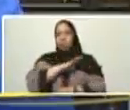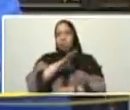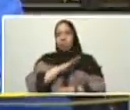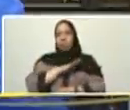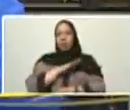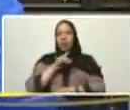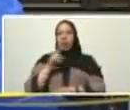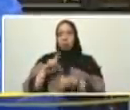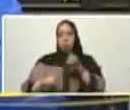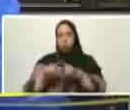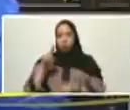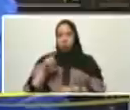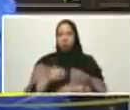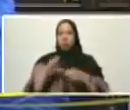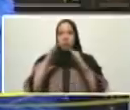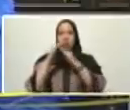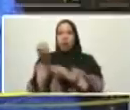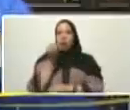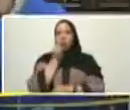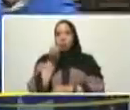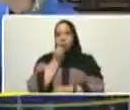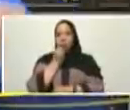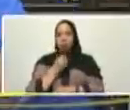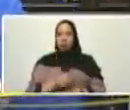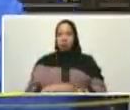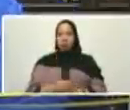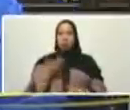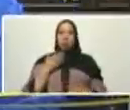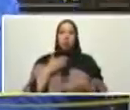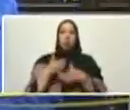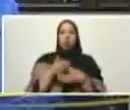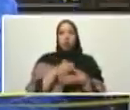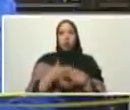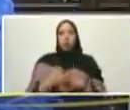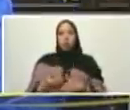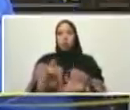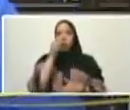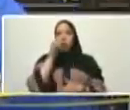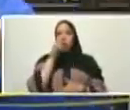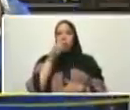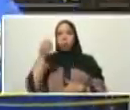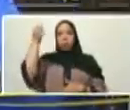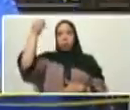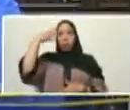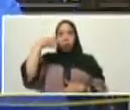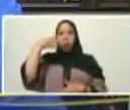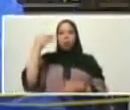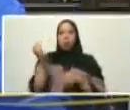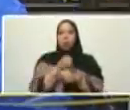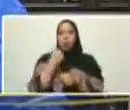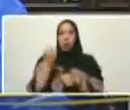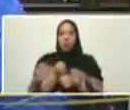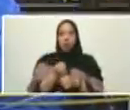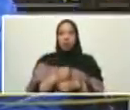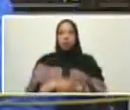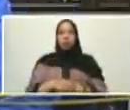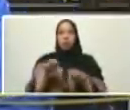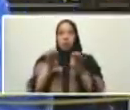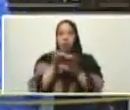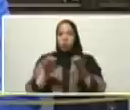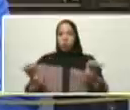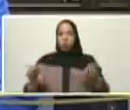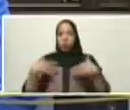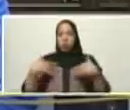la vivienda el alimento los servicios públicos la riqueza el trabajo la educación